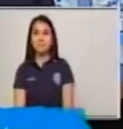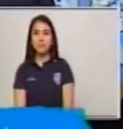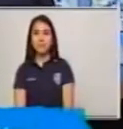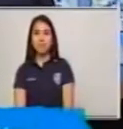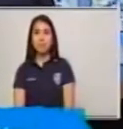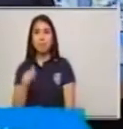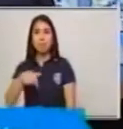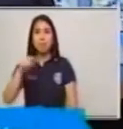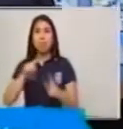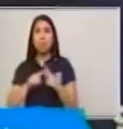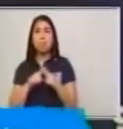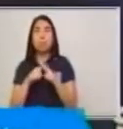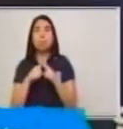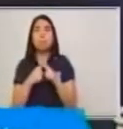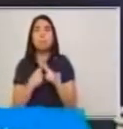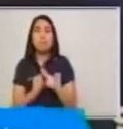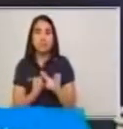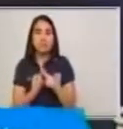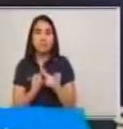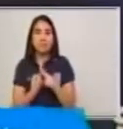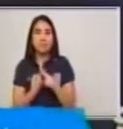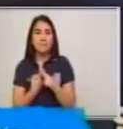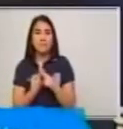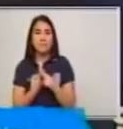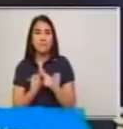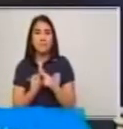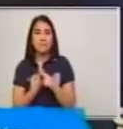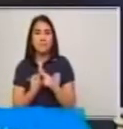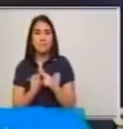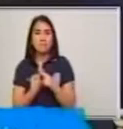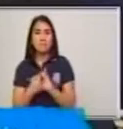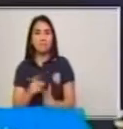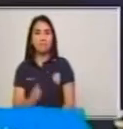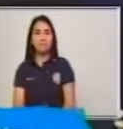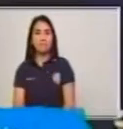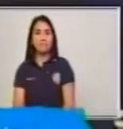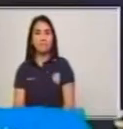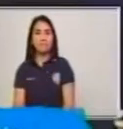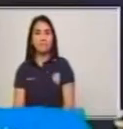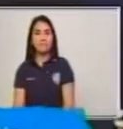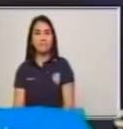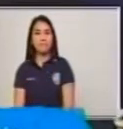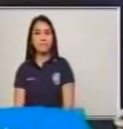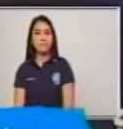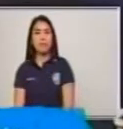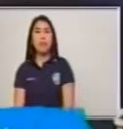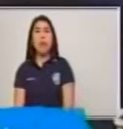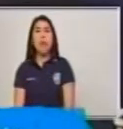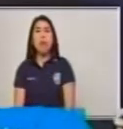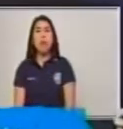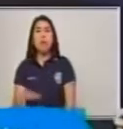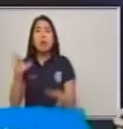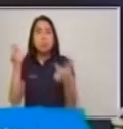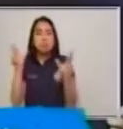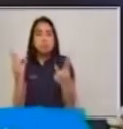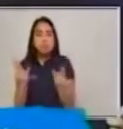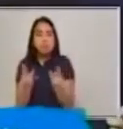Iniciaremos con una corta historia.